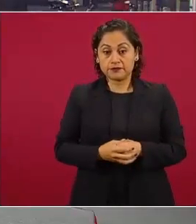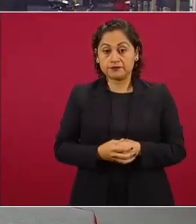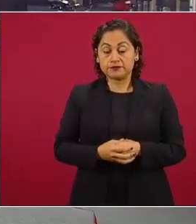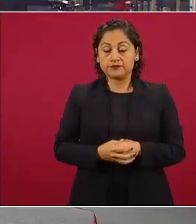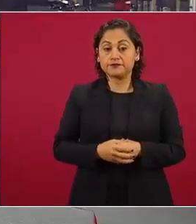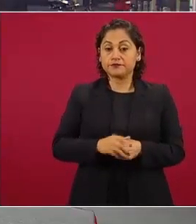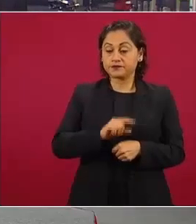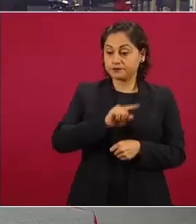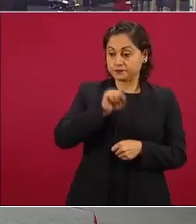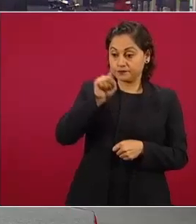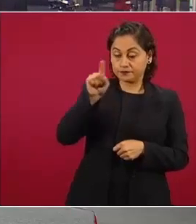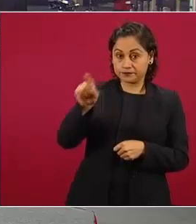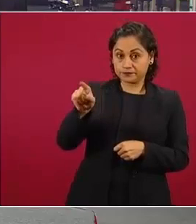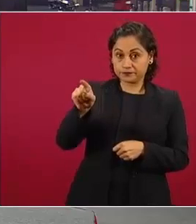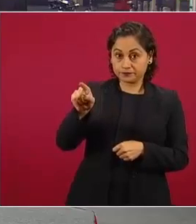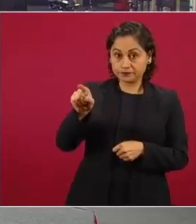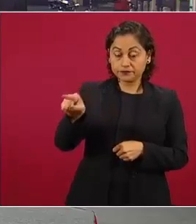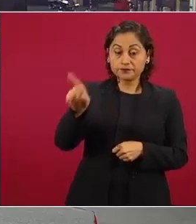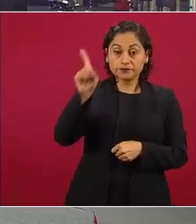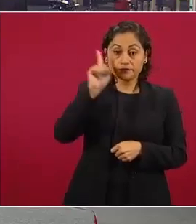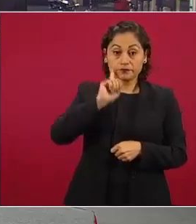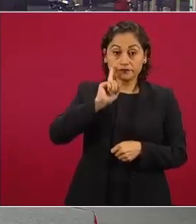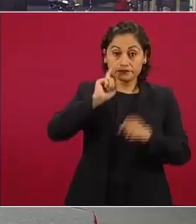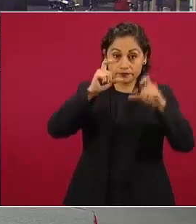ahí atrás la señorita adelante